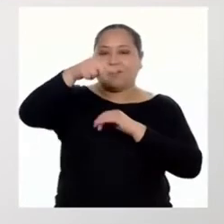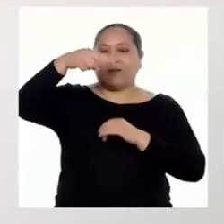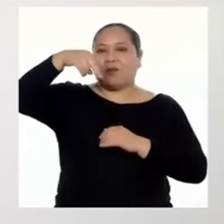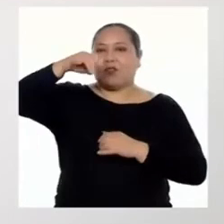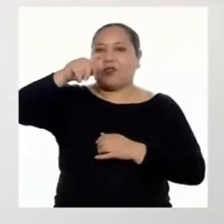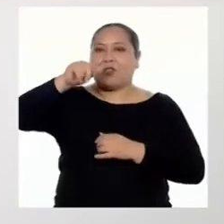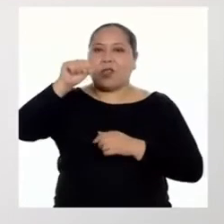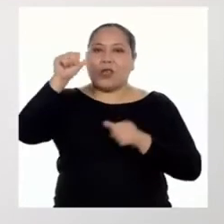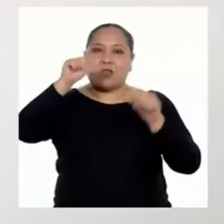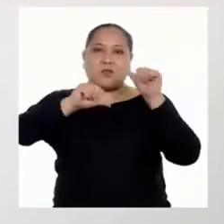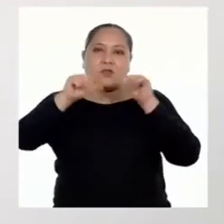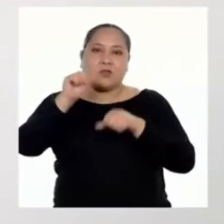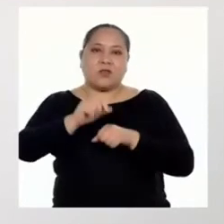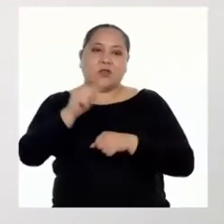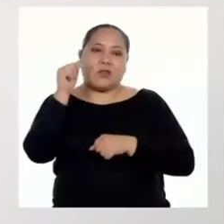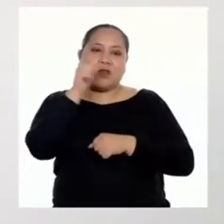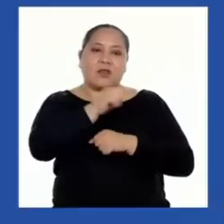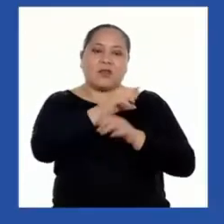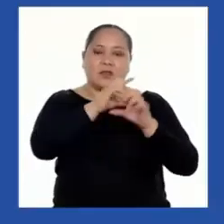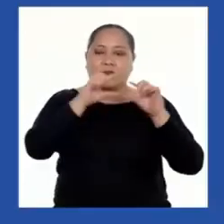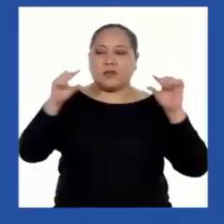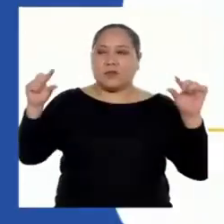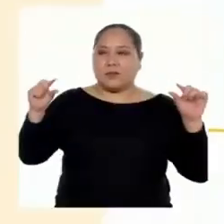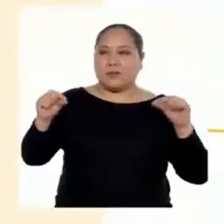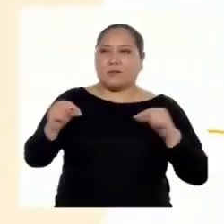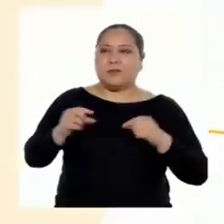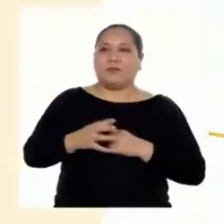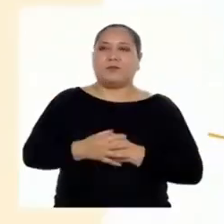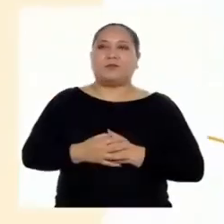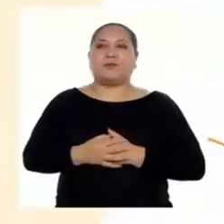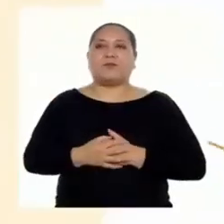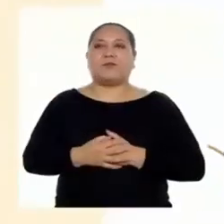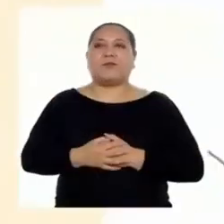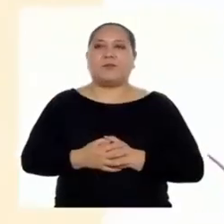notación científica de la siguiente operación.